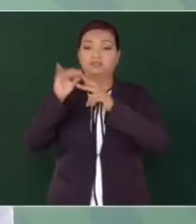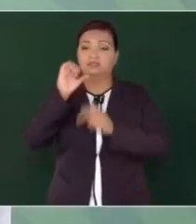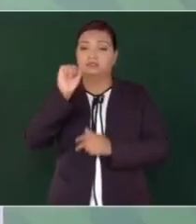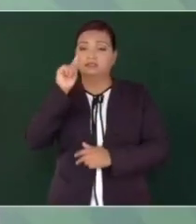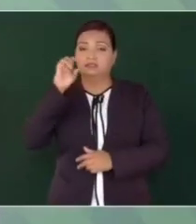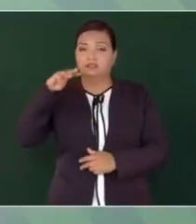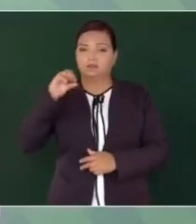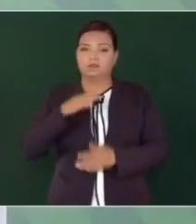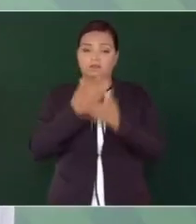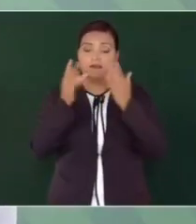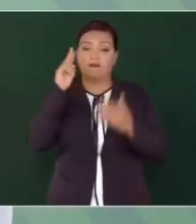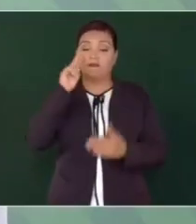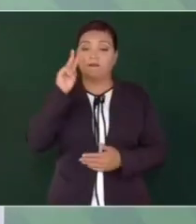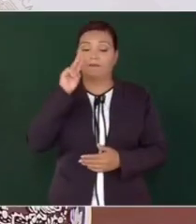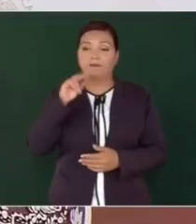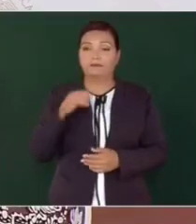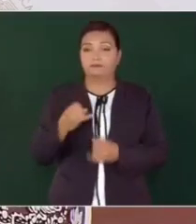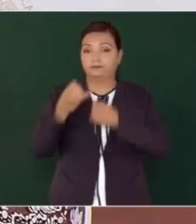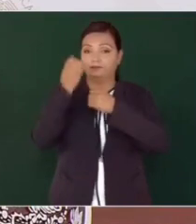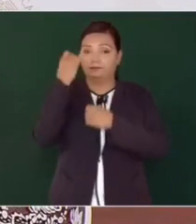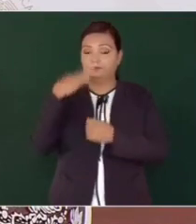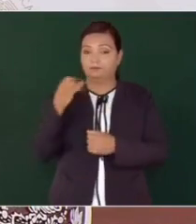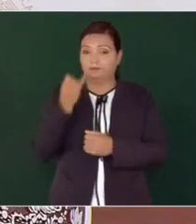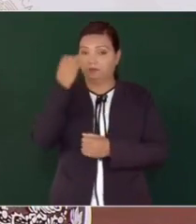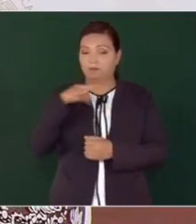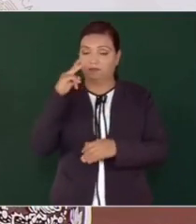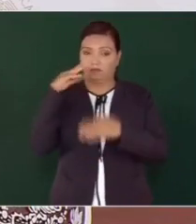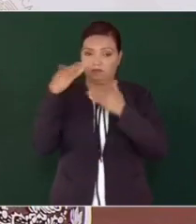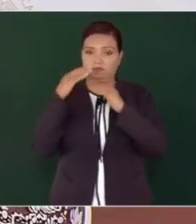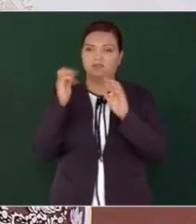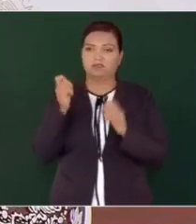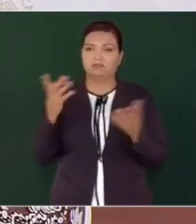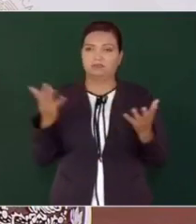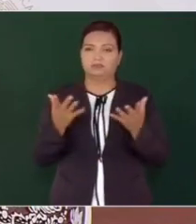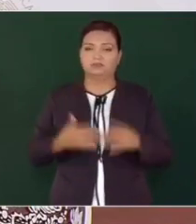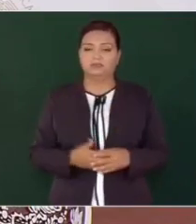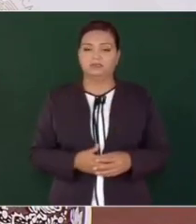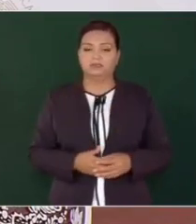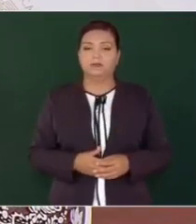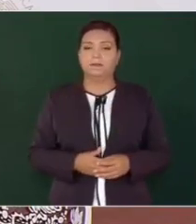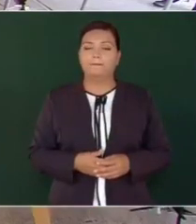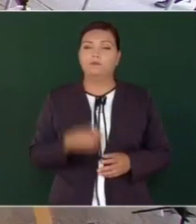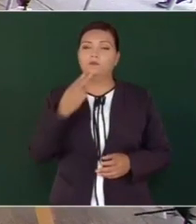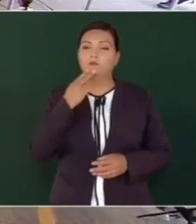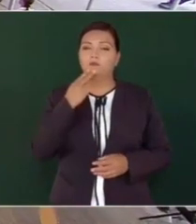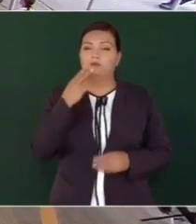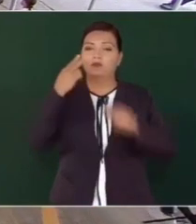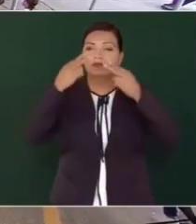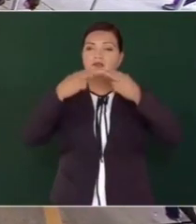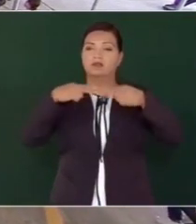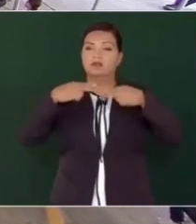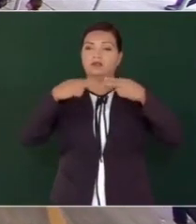Ahora van a ver lo que le va a corresponder manejar a la empresa